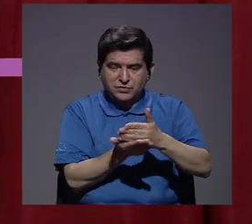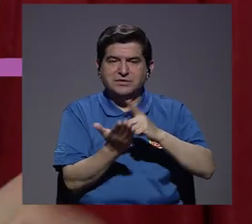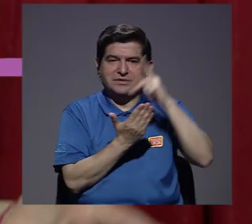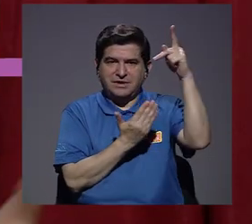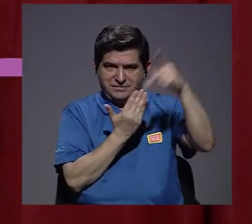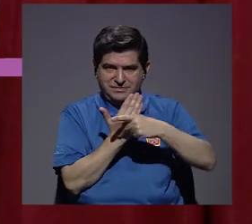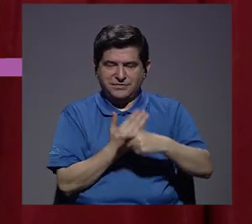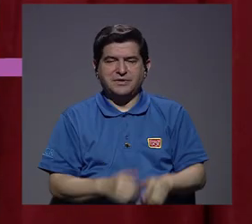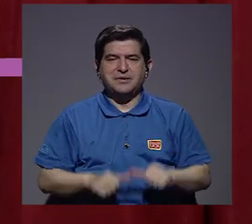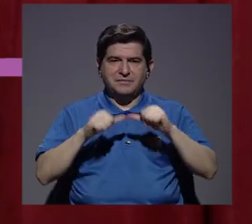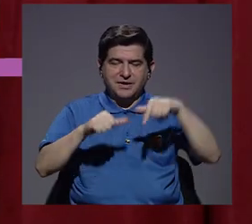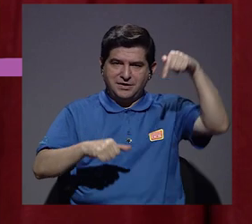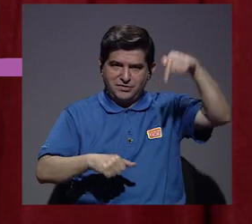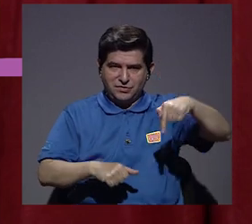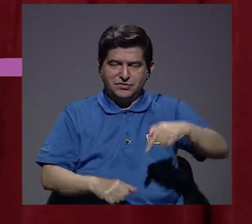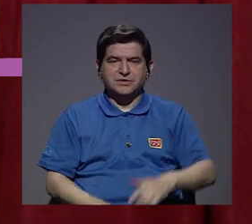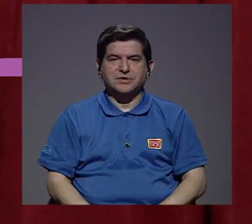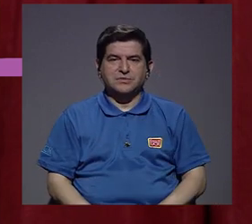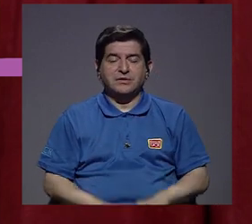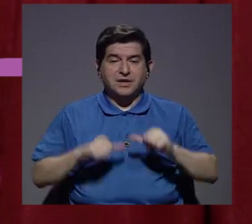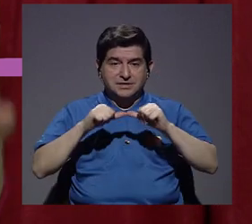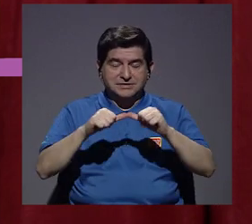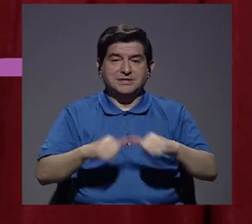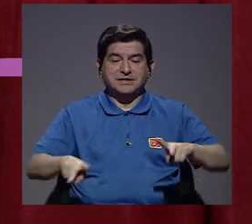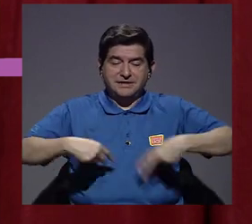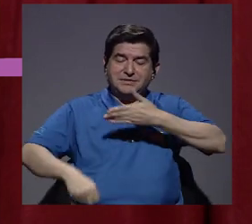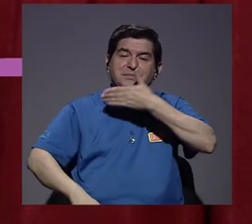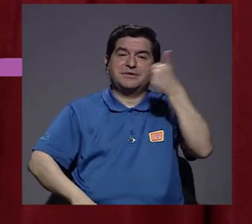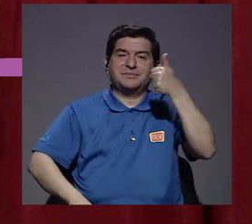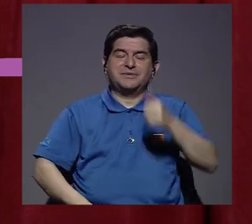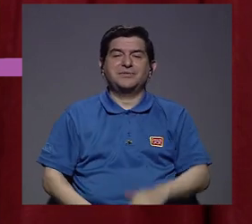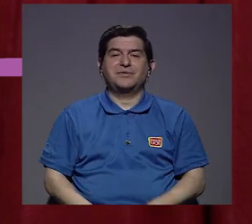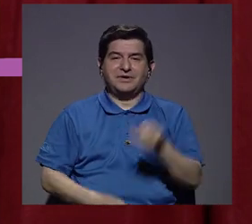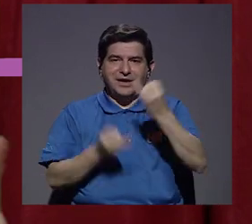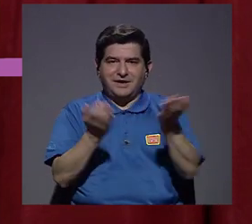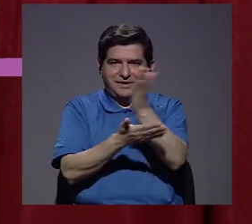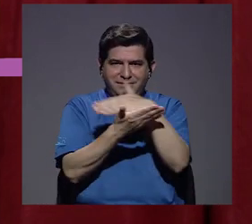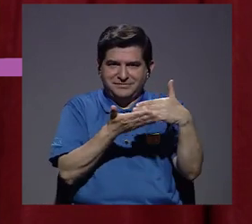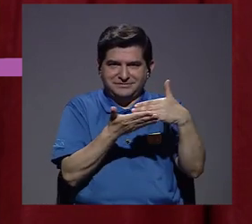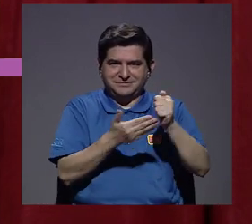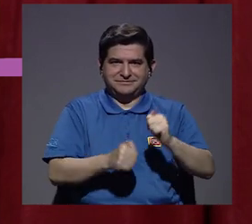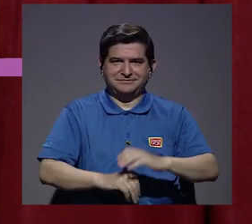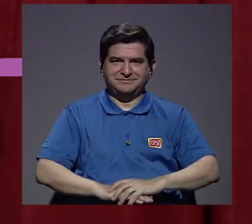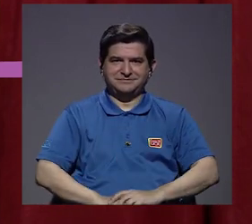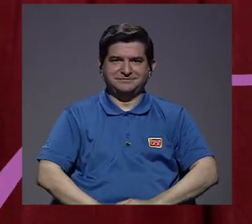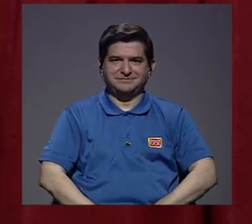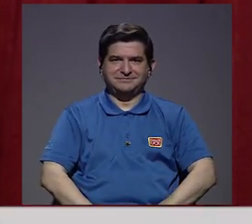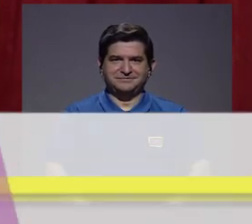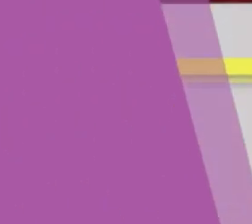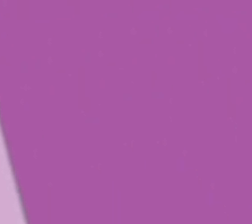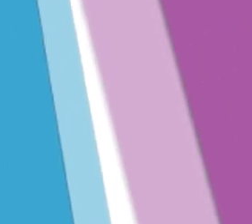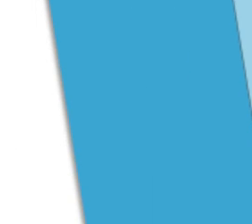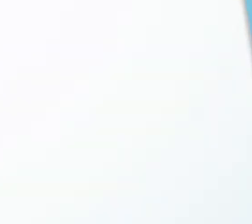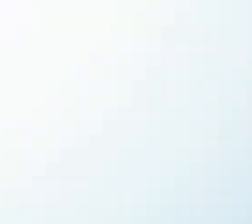pausa en el programa. Quédese con nosotros para seguir con más de Vivir Mejor en nuestro último segmento.